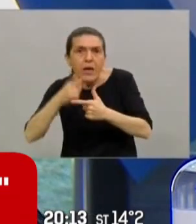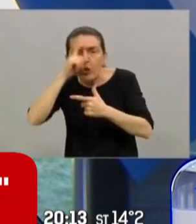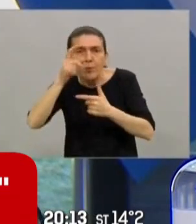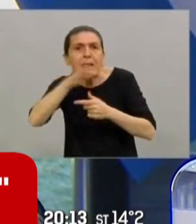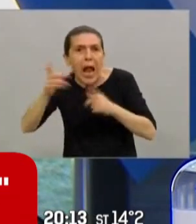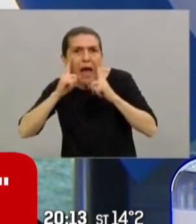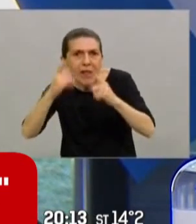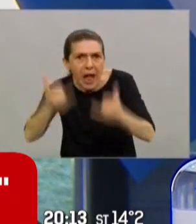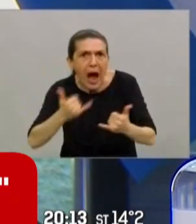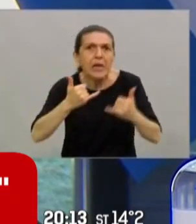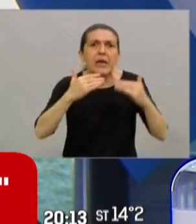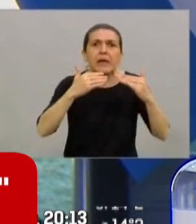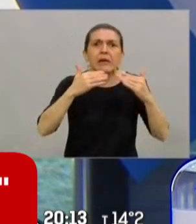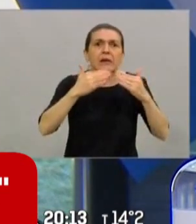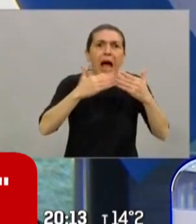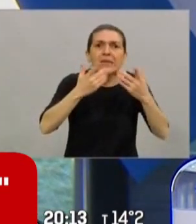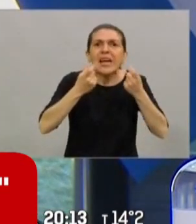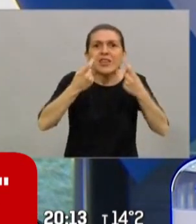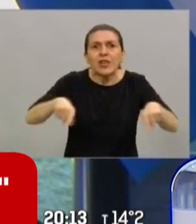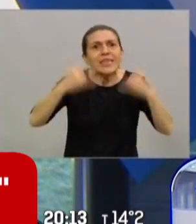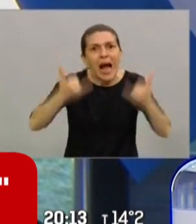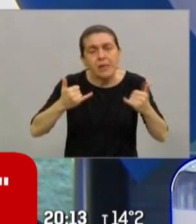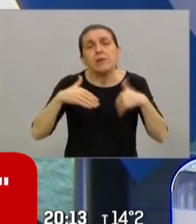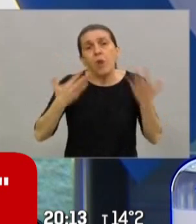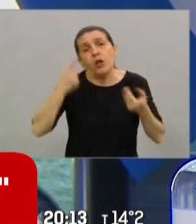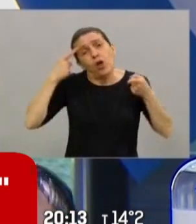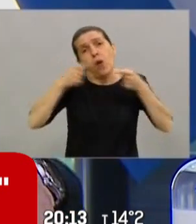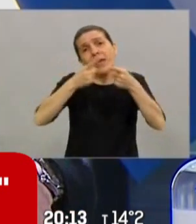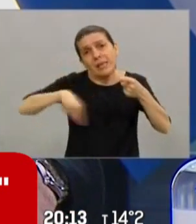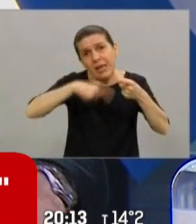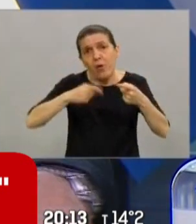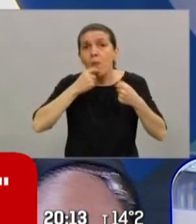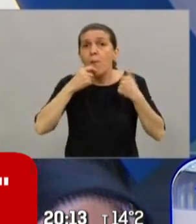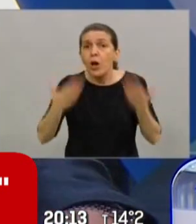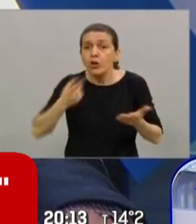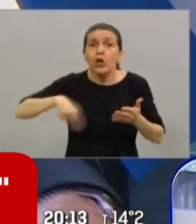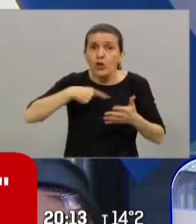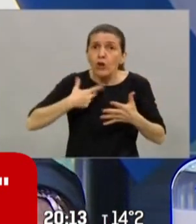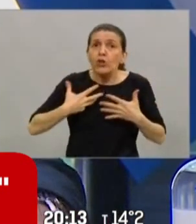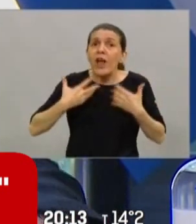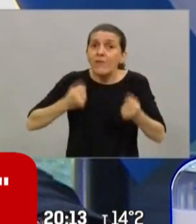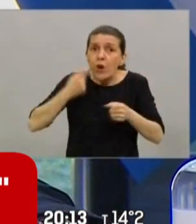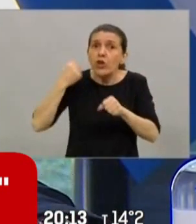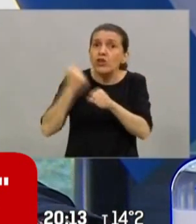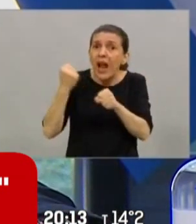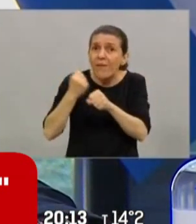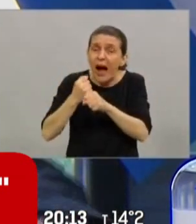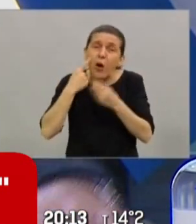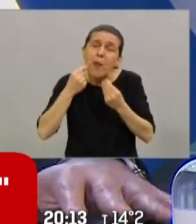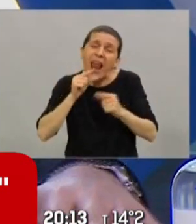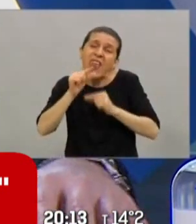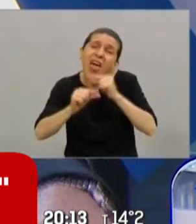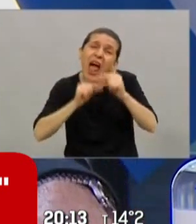seguir trabajando con ese objetivo. Y por lo tanto, todo lo que estamos haciendo ahora por tratar de volver a la